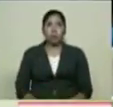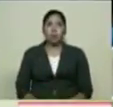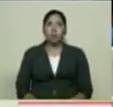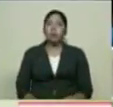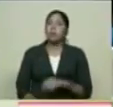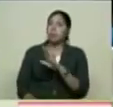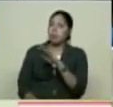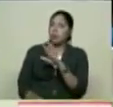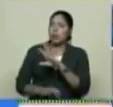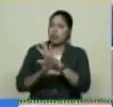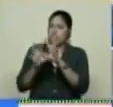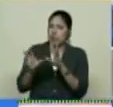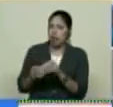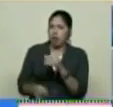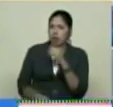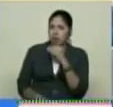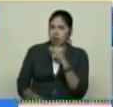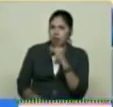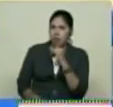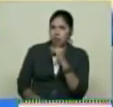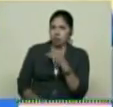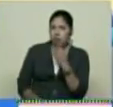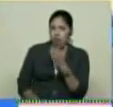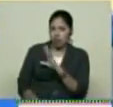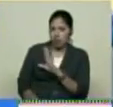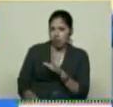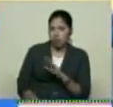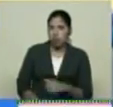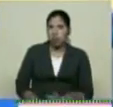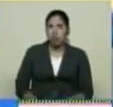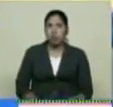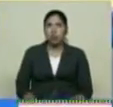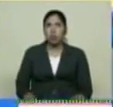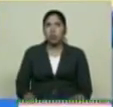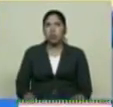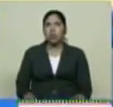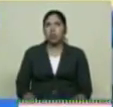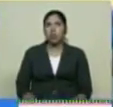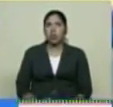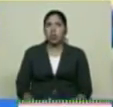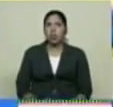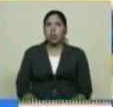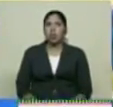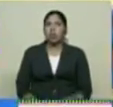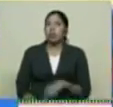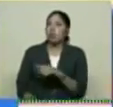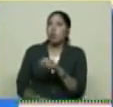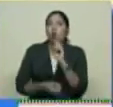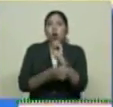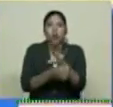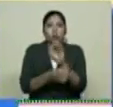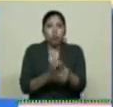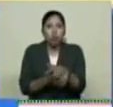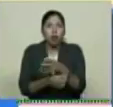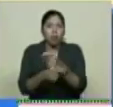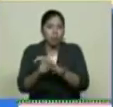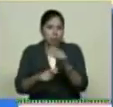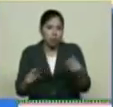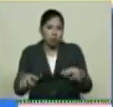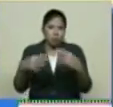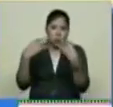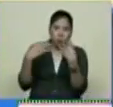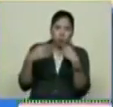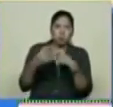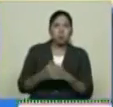cerrando Alcalde Esas Esas palabras Finales Al pueblo de Venezuela Le cedemos A esta cámara Invitando Por